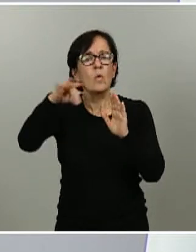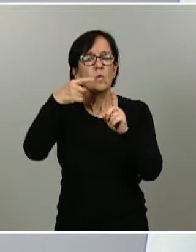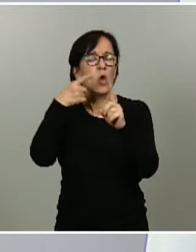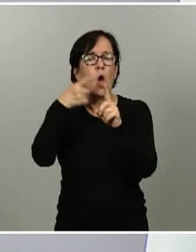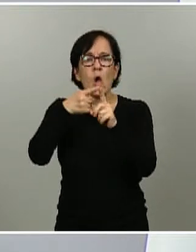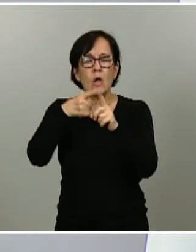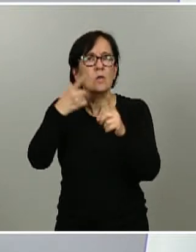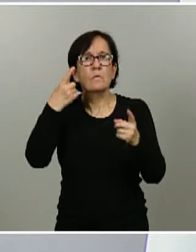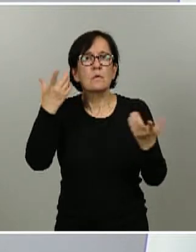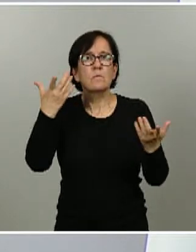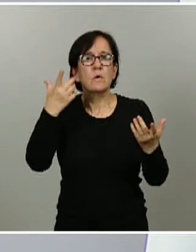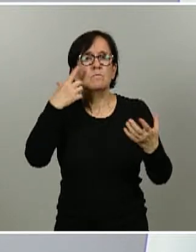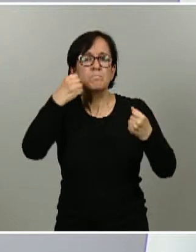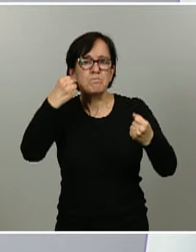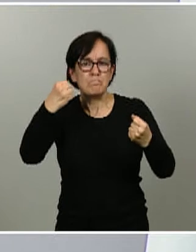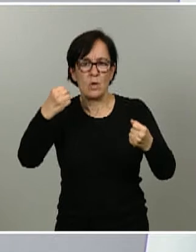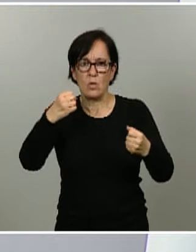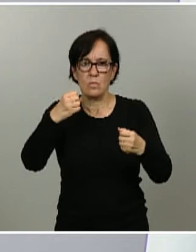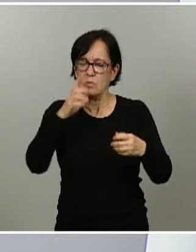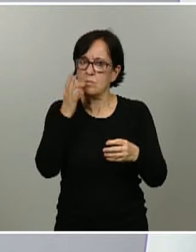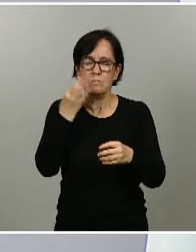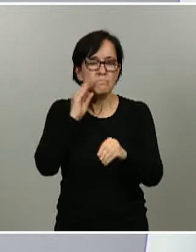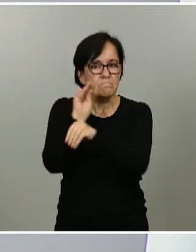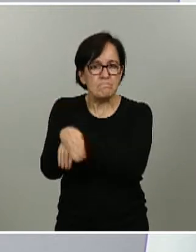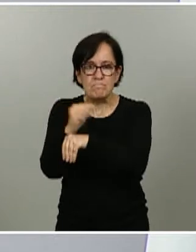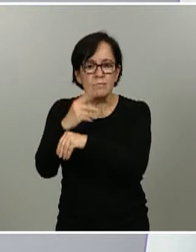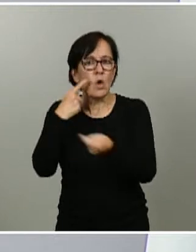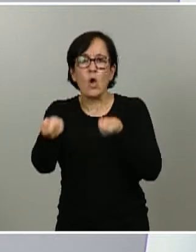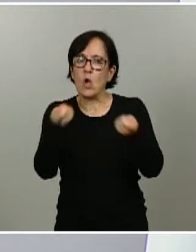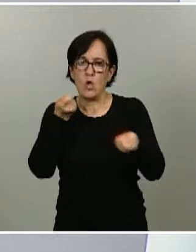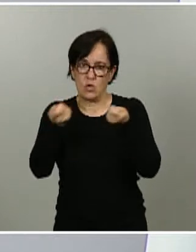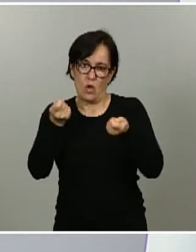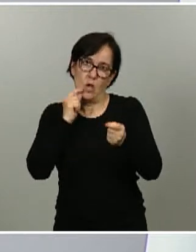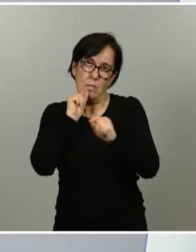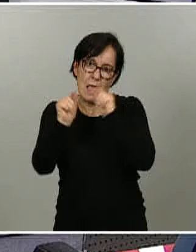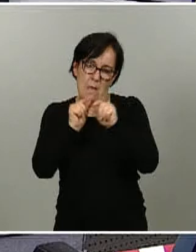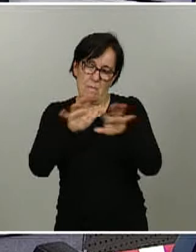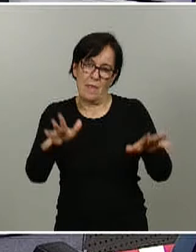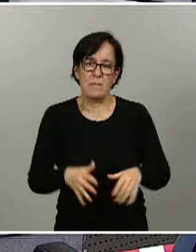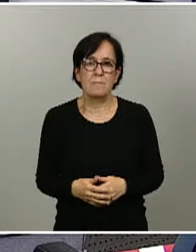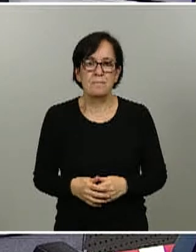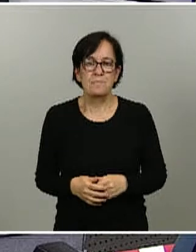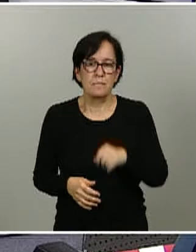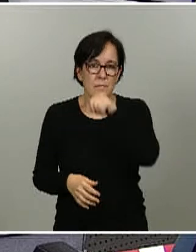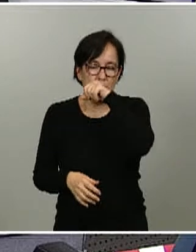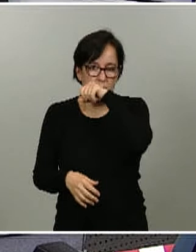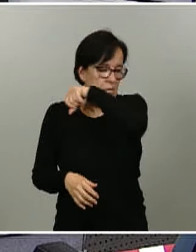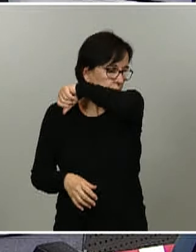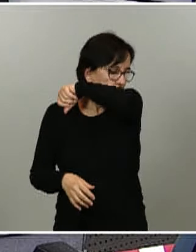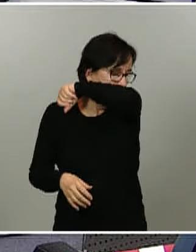pública y asegurar que seguimos manteniendo bajo control esta epidemia pregunta ahora en el diario El Mundo